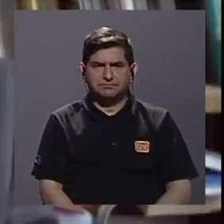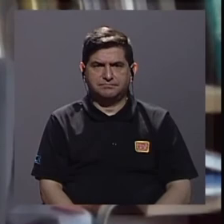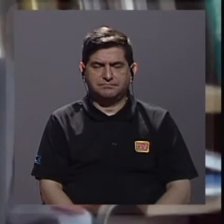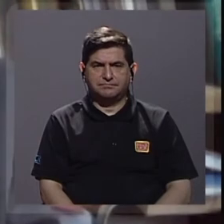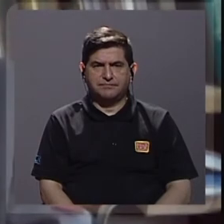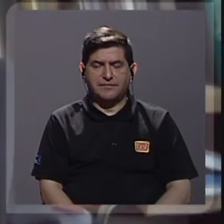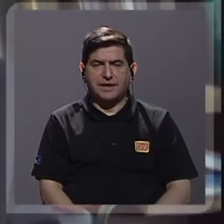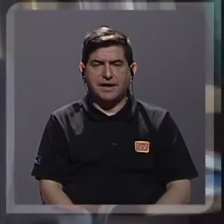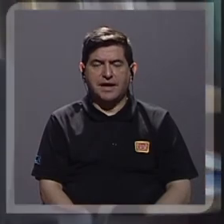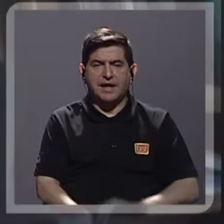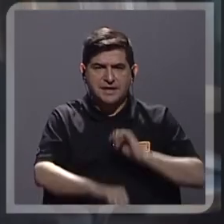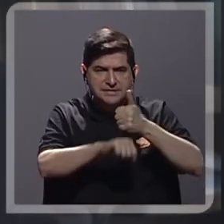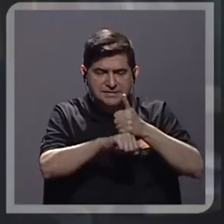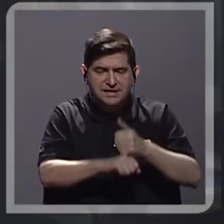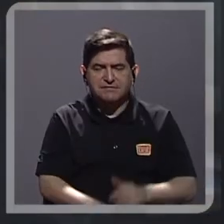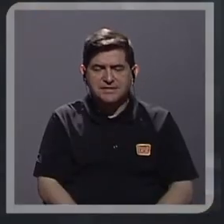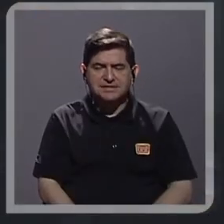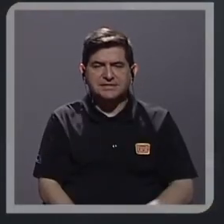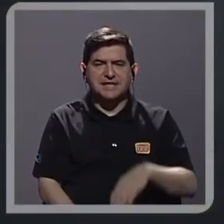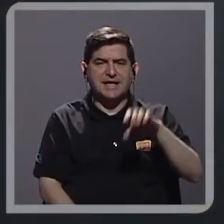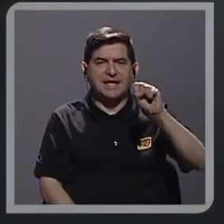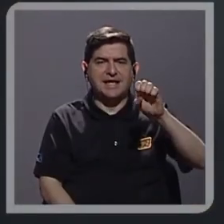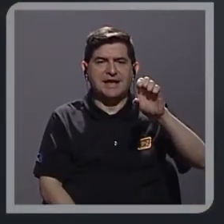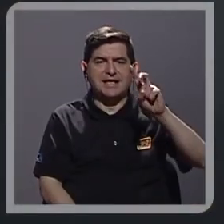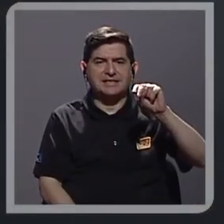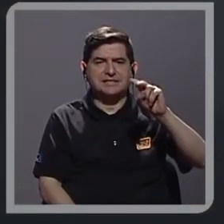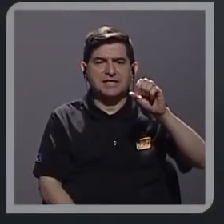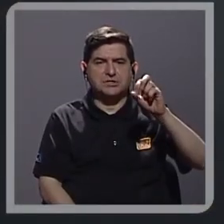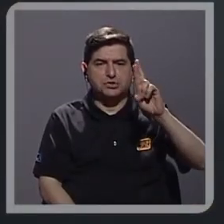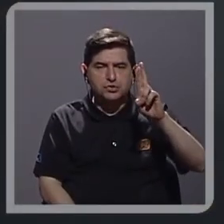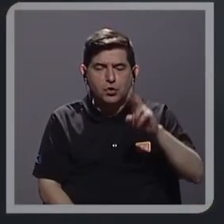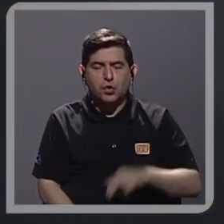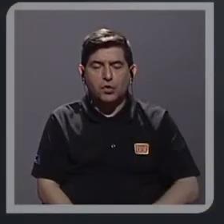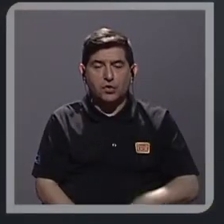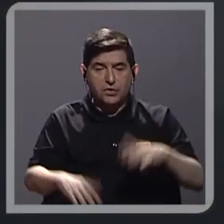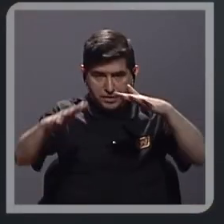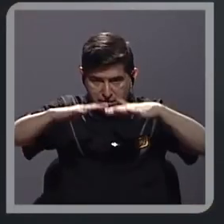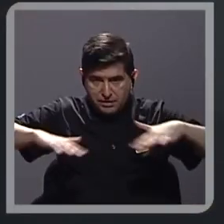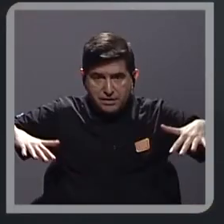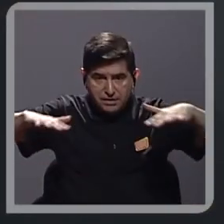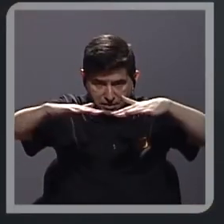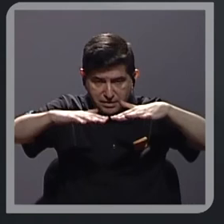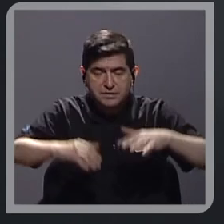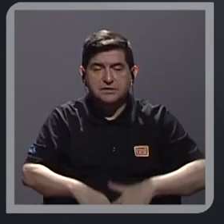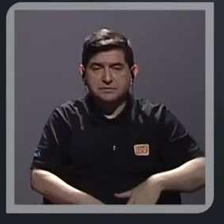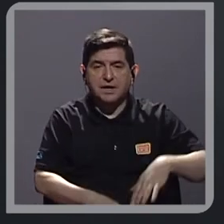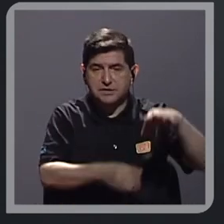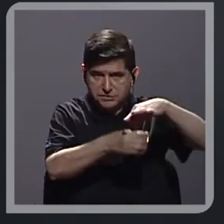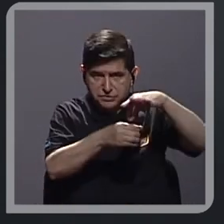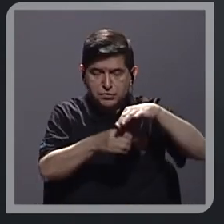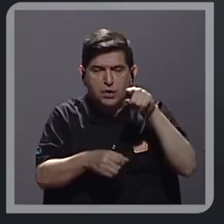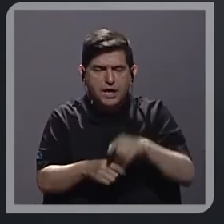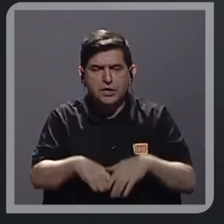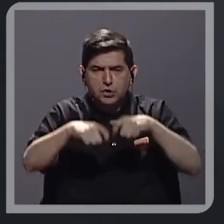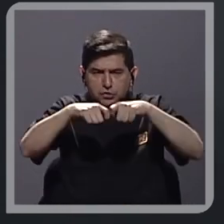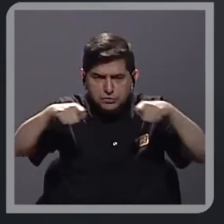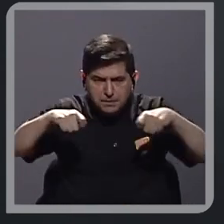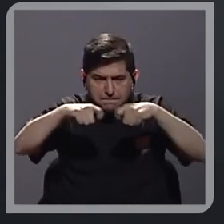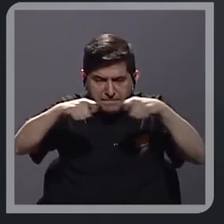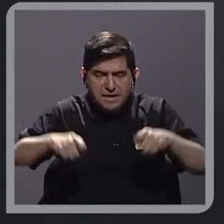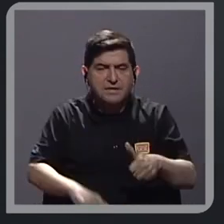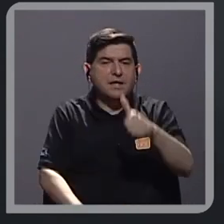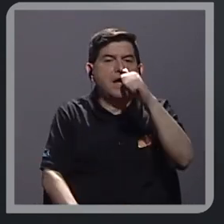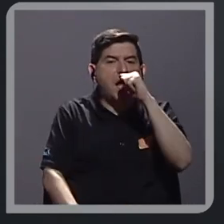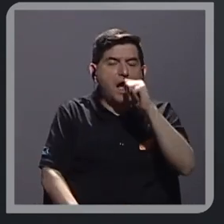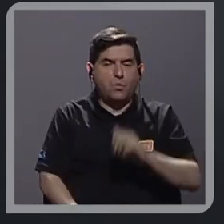sensores que no son tan caros en el campo ¿verdad? para que esos sensores midan el